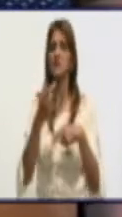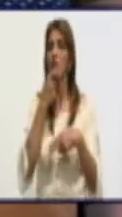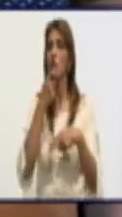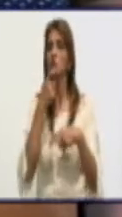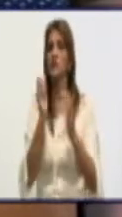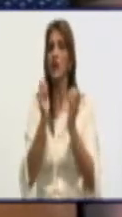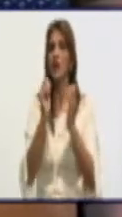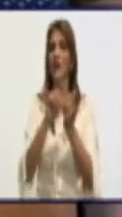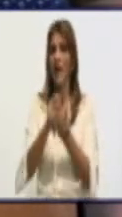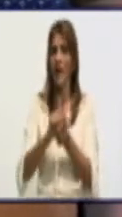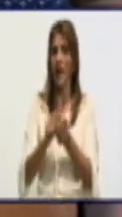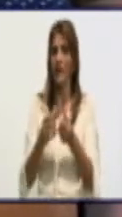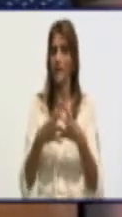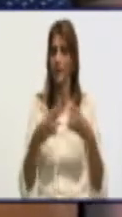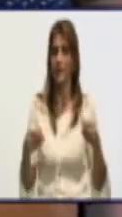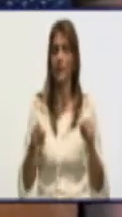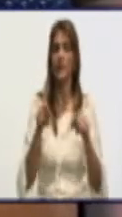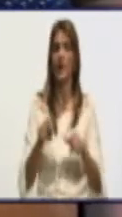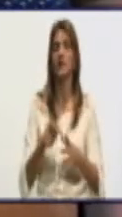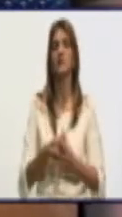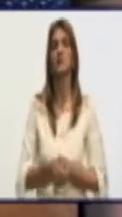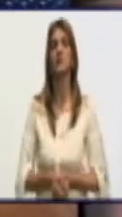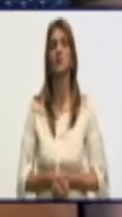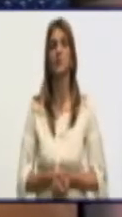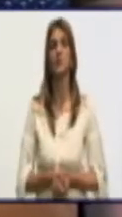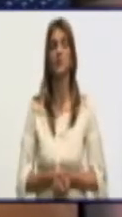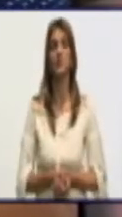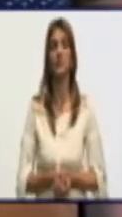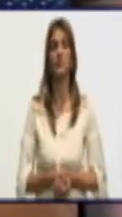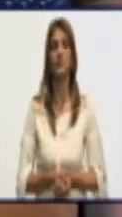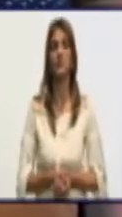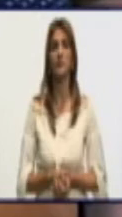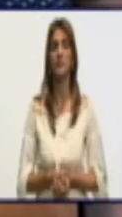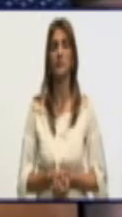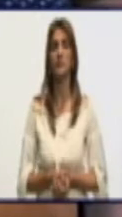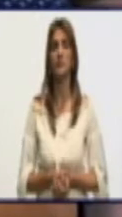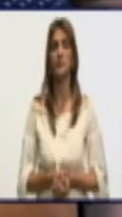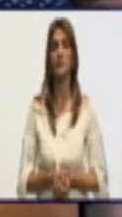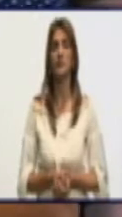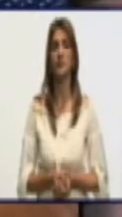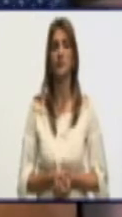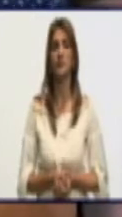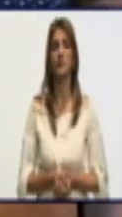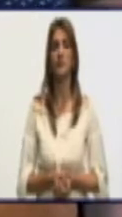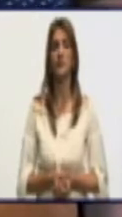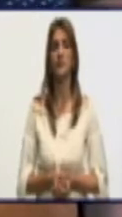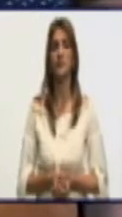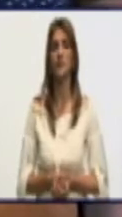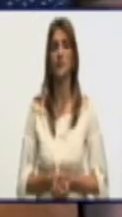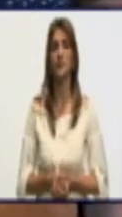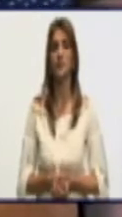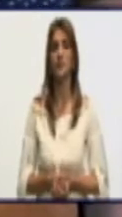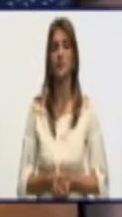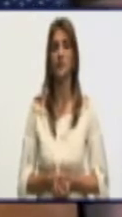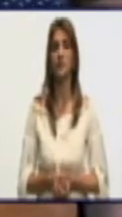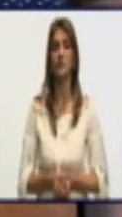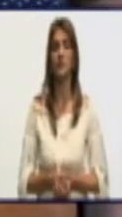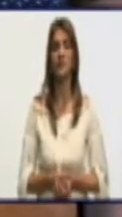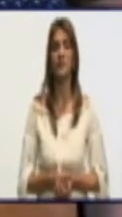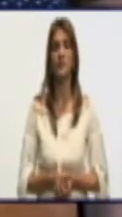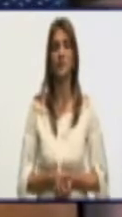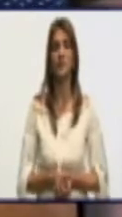en la Central, que estamos en la Central, y estamos produciendo acá en la 485.